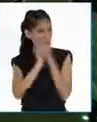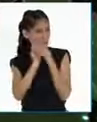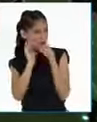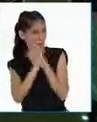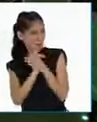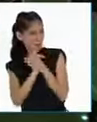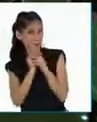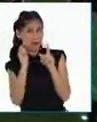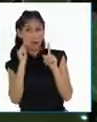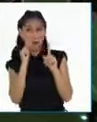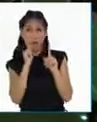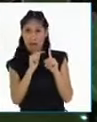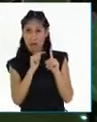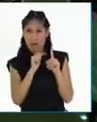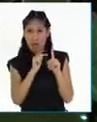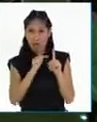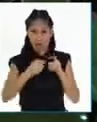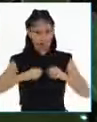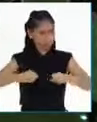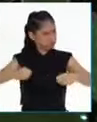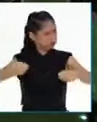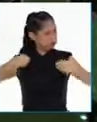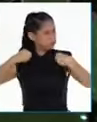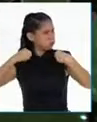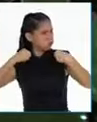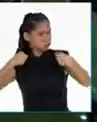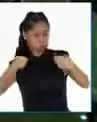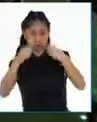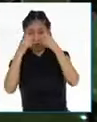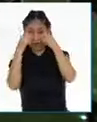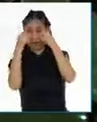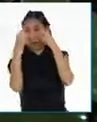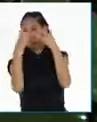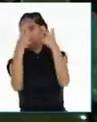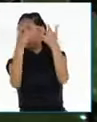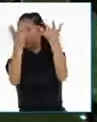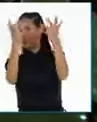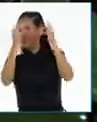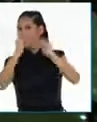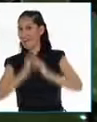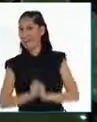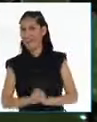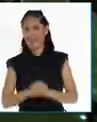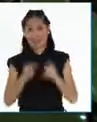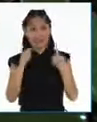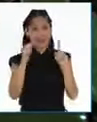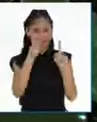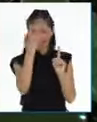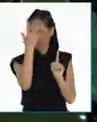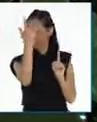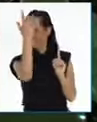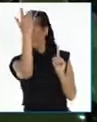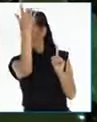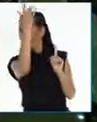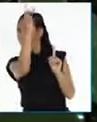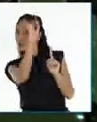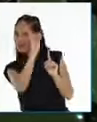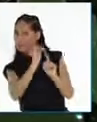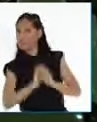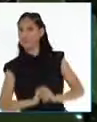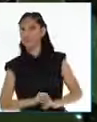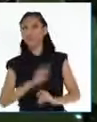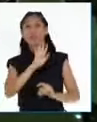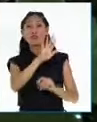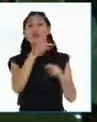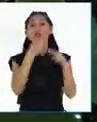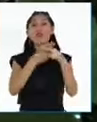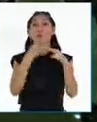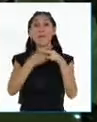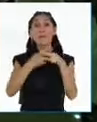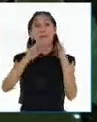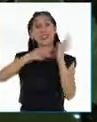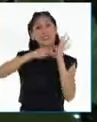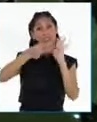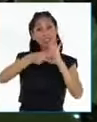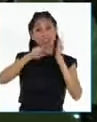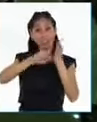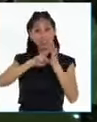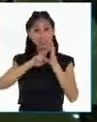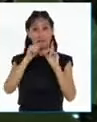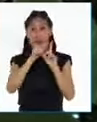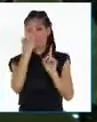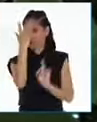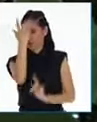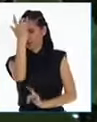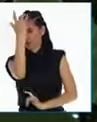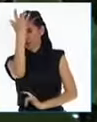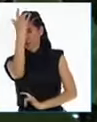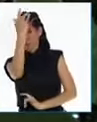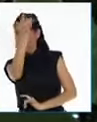un jaguar místico con poderes asombrosos. Es muy sabio. Justamente su nombre significa el sabio